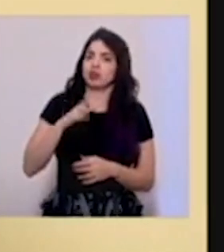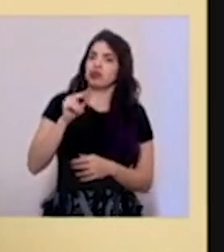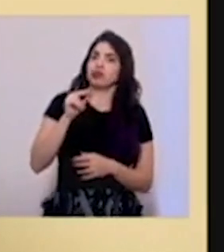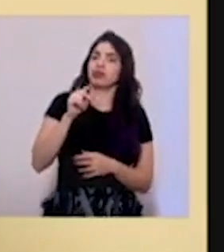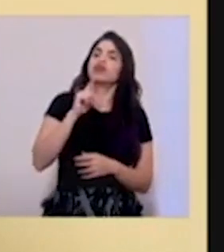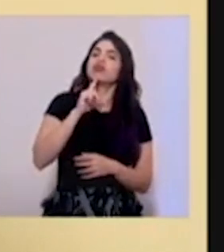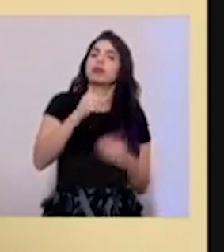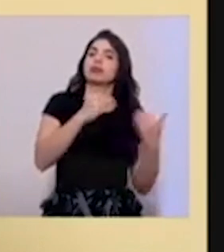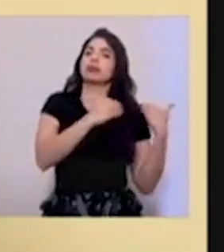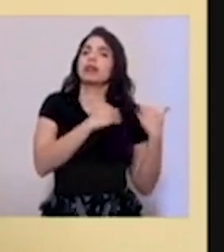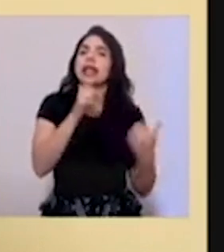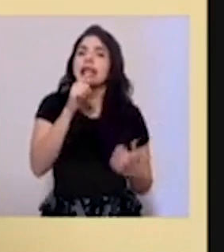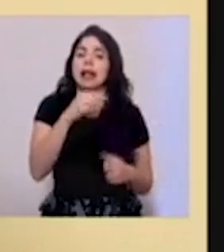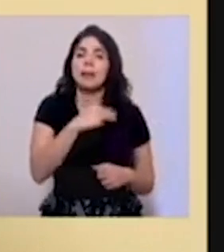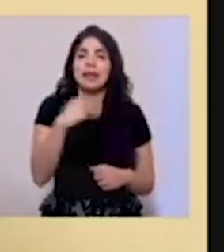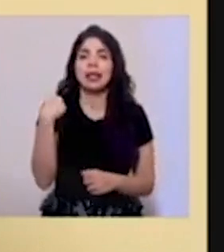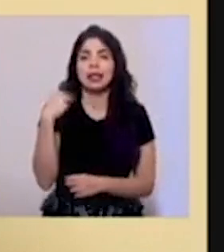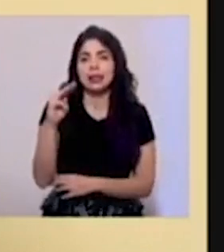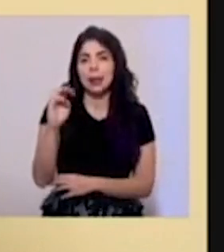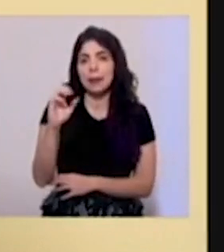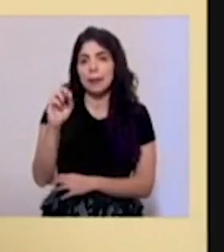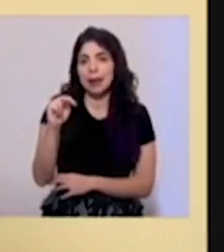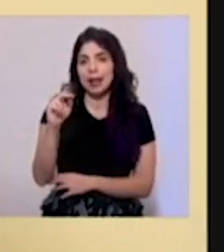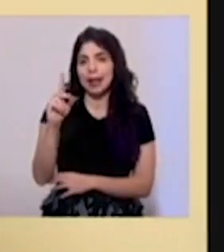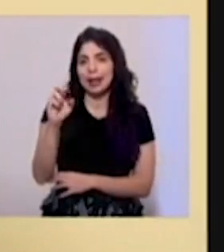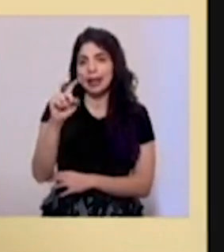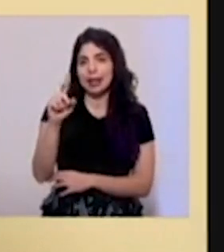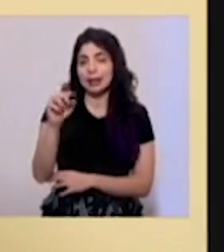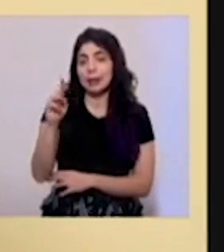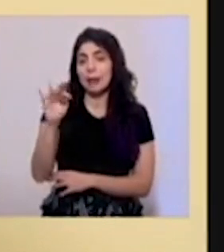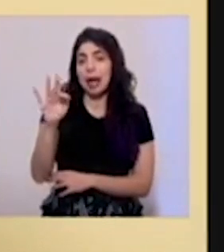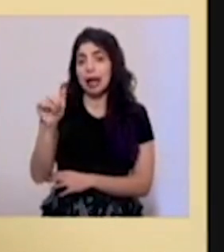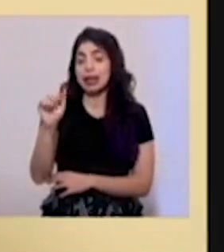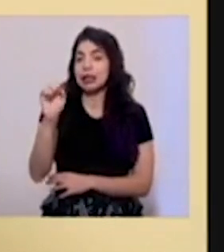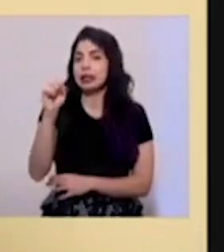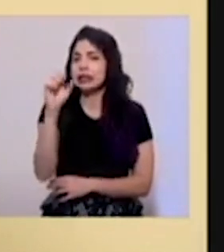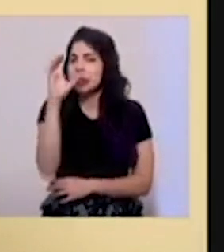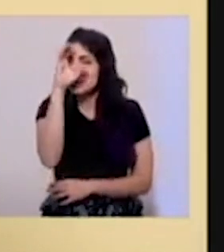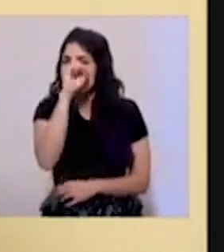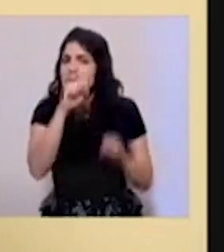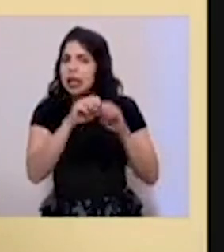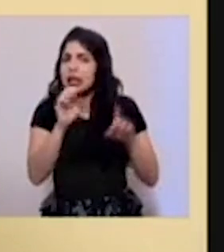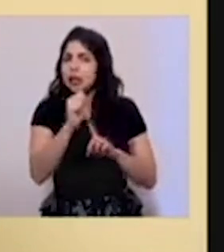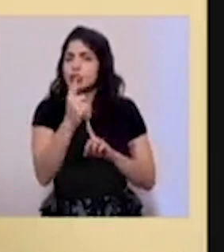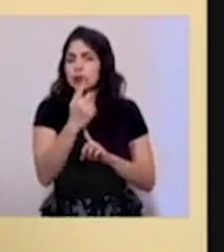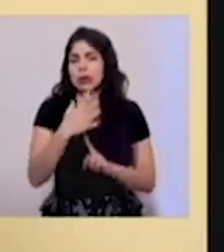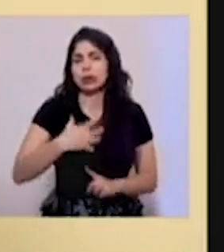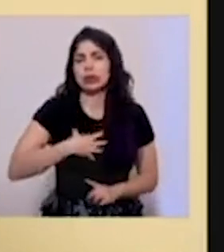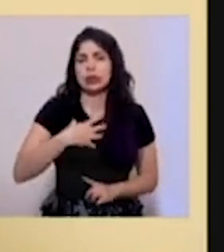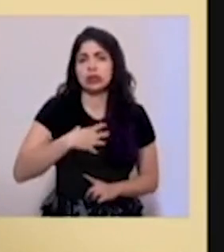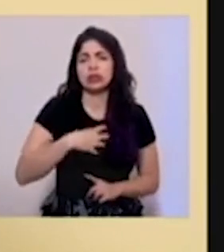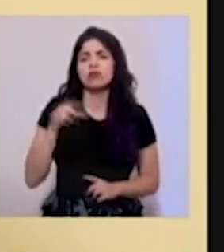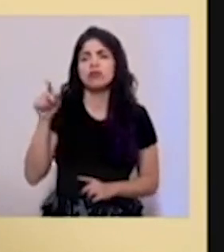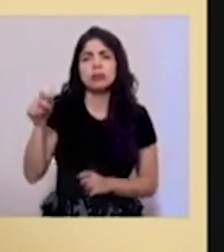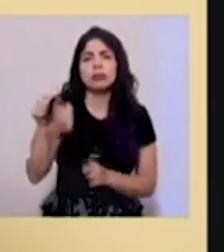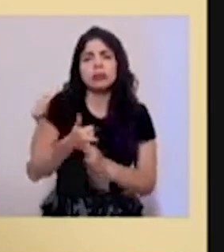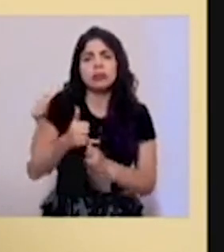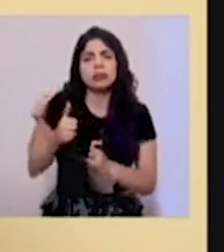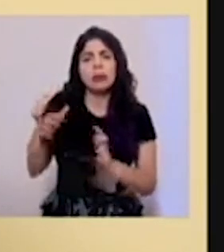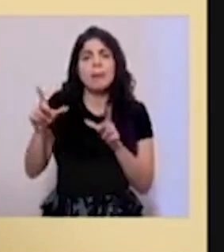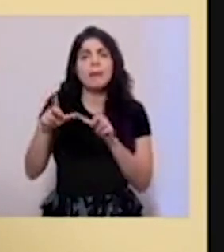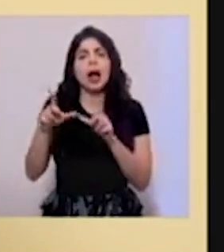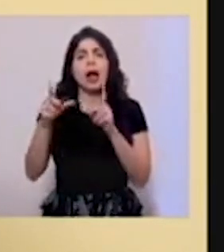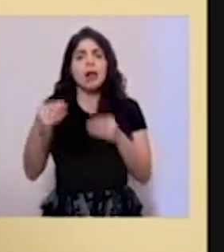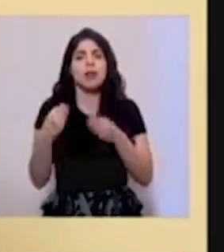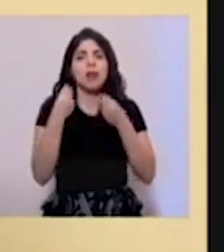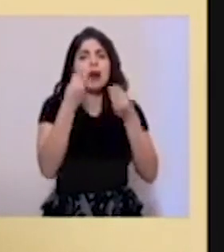correspondería al Ministro Méndez Mata, sí hemos percibido en redes sociales muchas quejas respecto a la tardanza en la devolución de